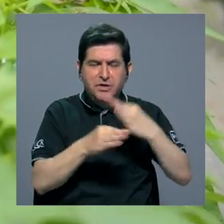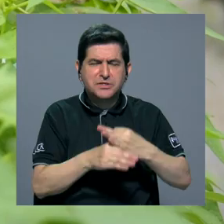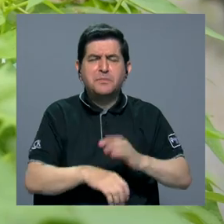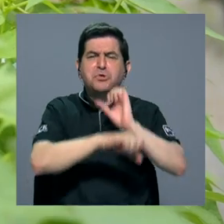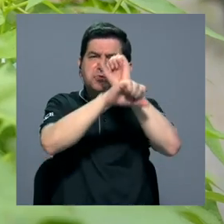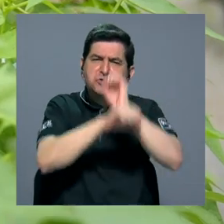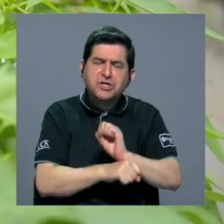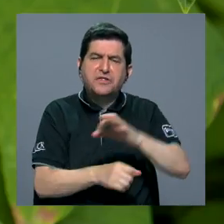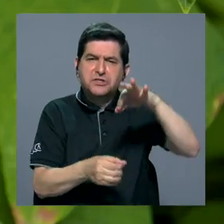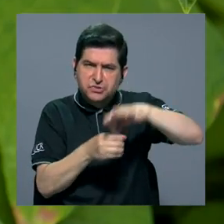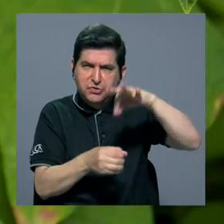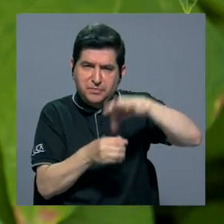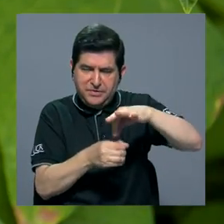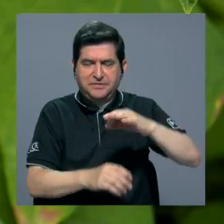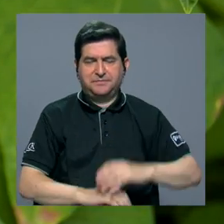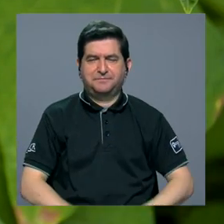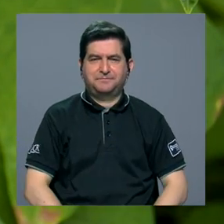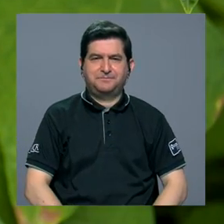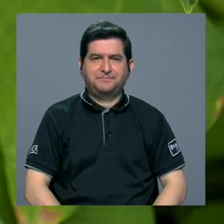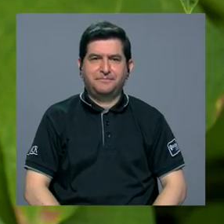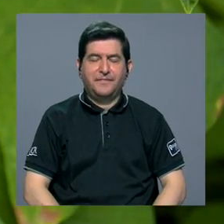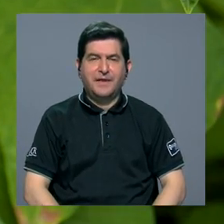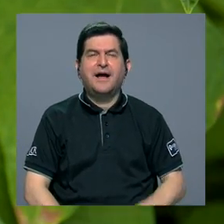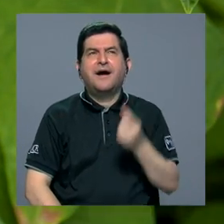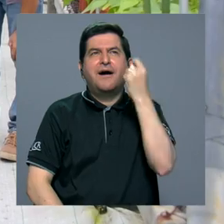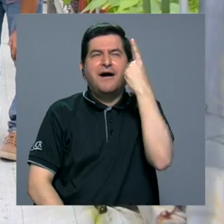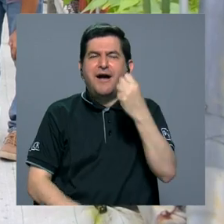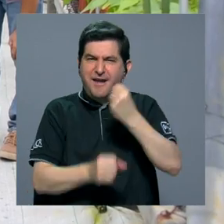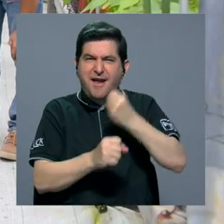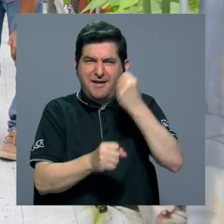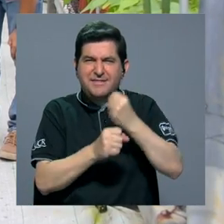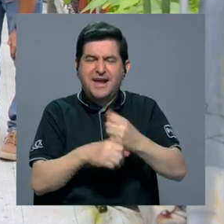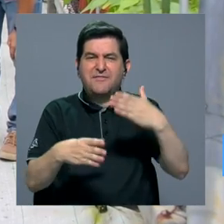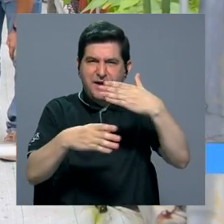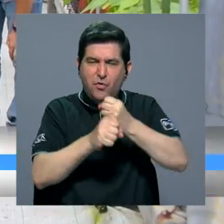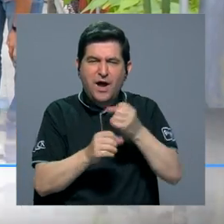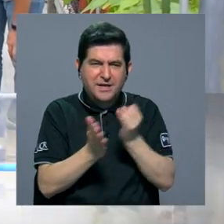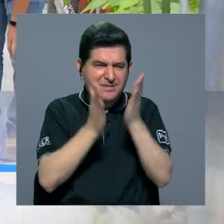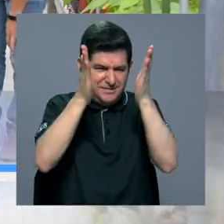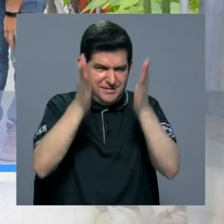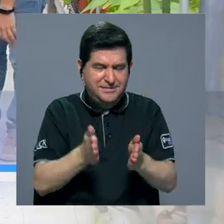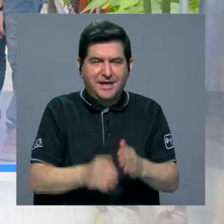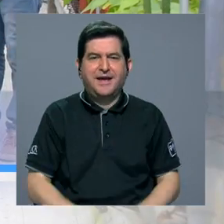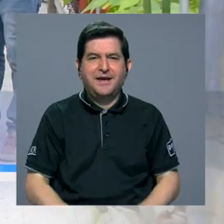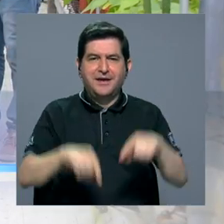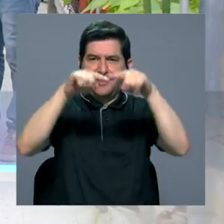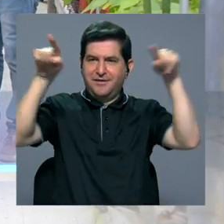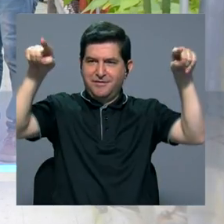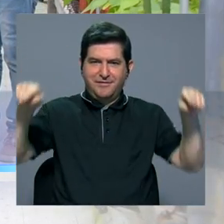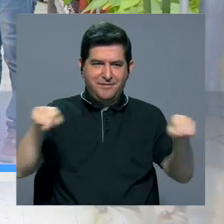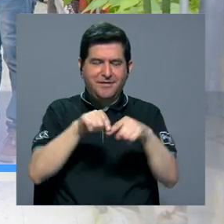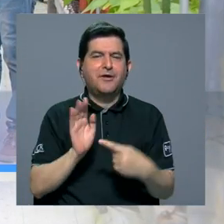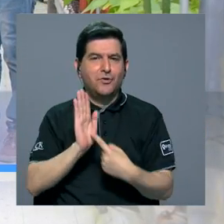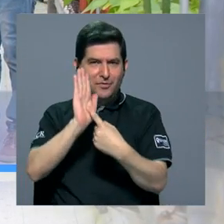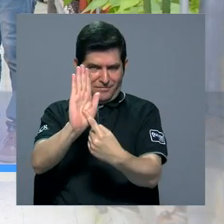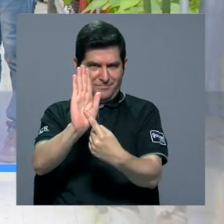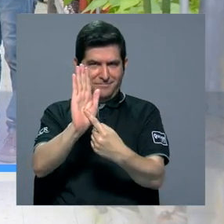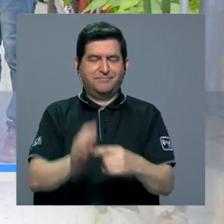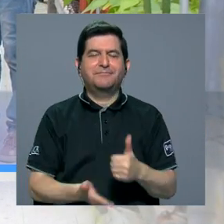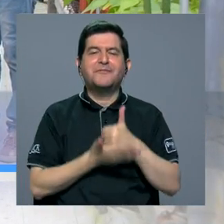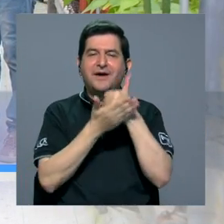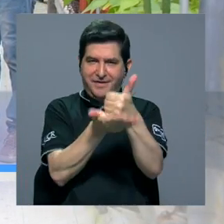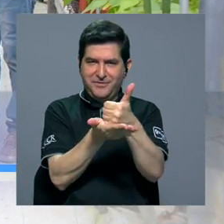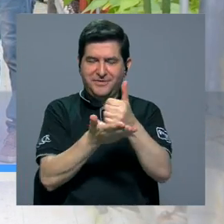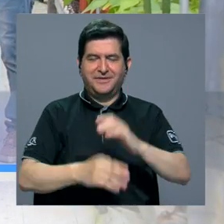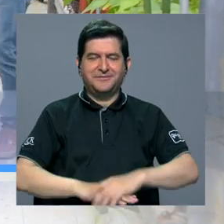tradicionalmente se venían cultivando. Para entender el trabajo que realizaron los investigadores, esta referencia visual nos